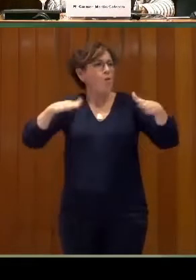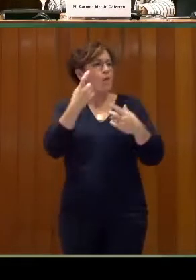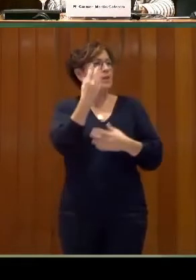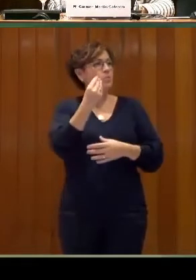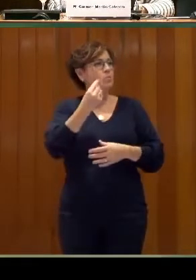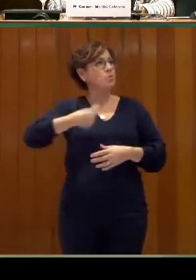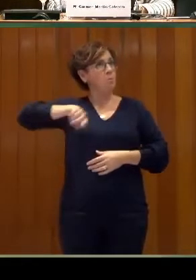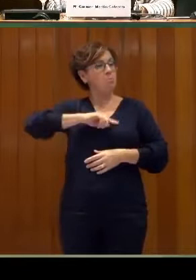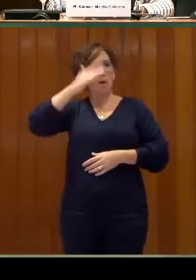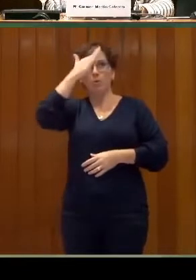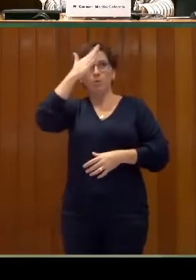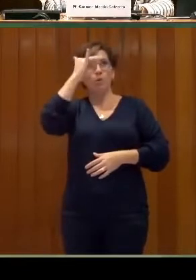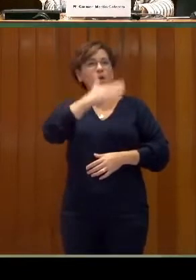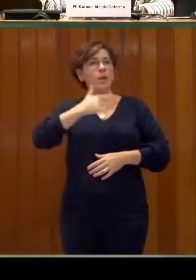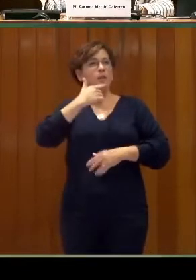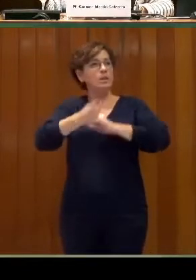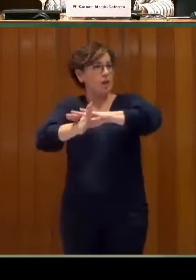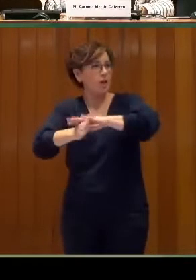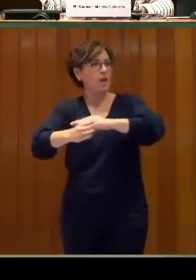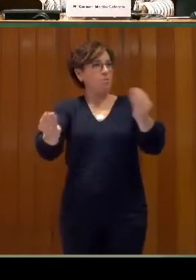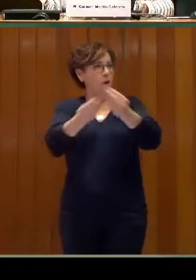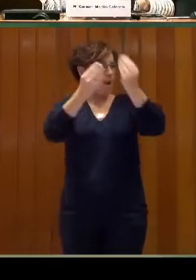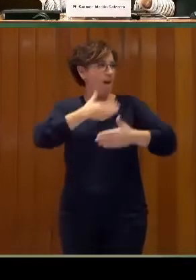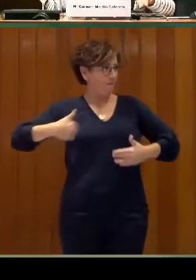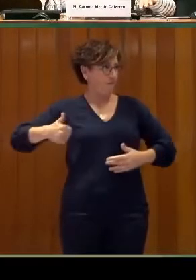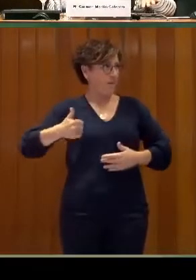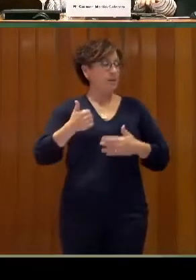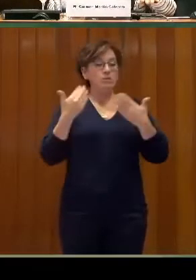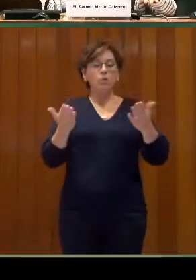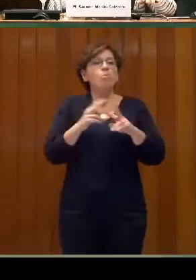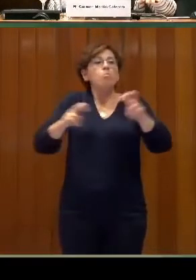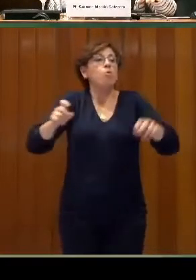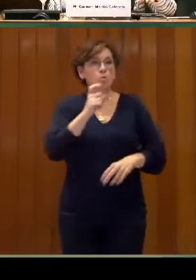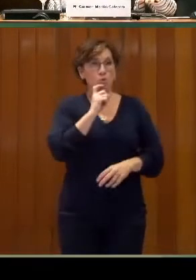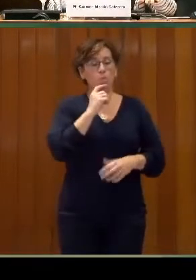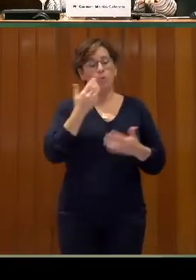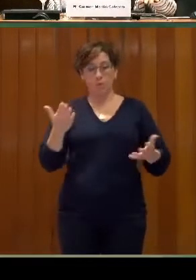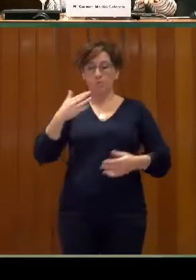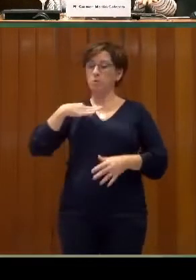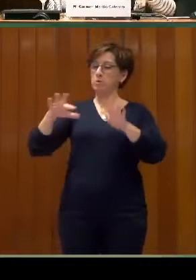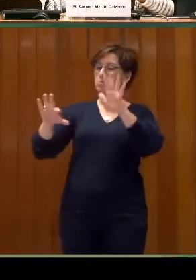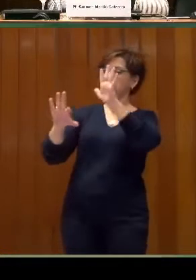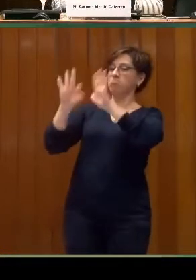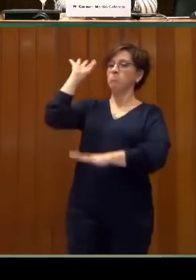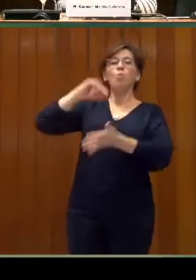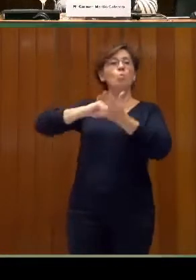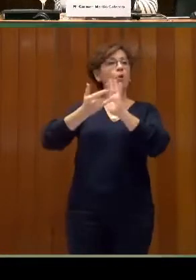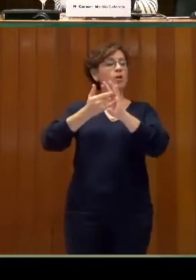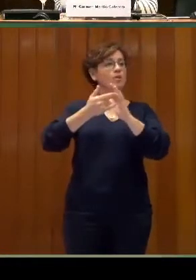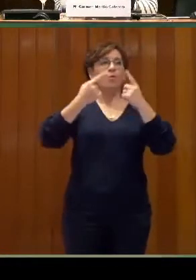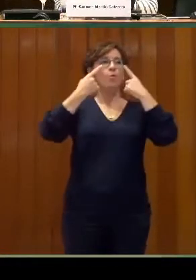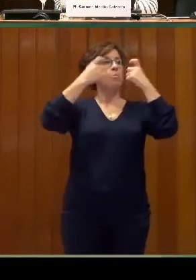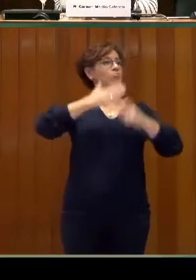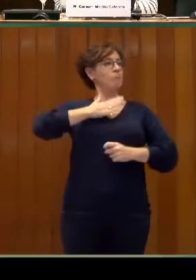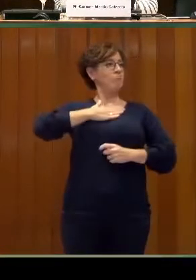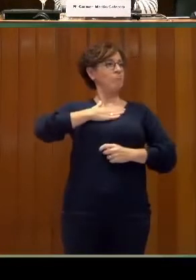trabajando y mejorando en todo. Bueno, pues mira, nosotros elegimos un proyecto bandera, que